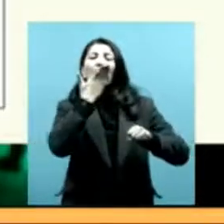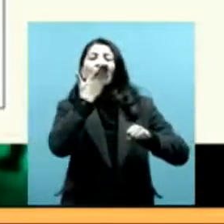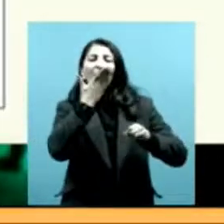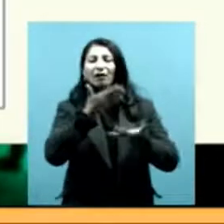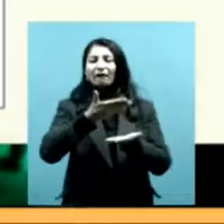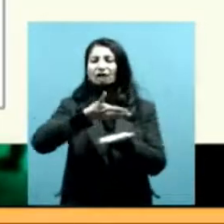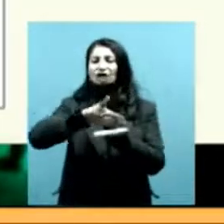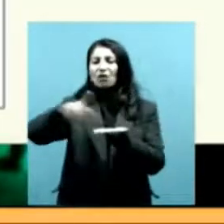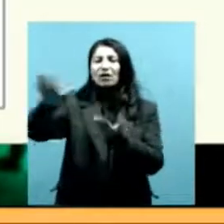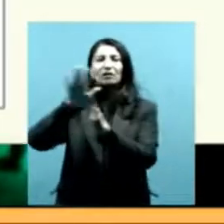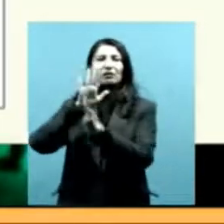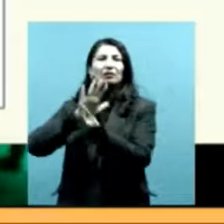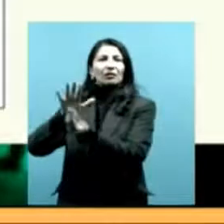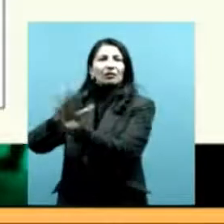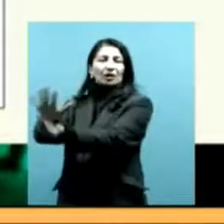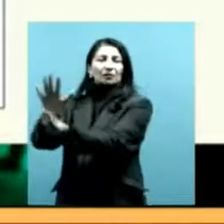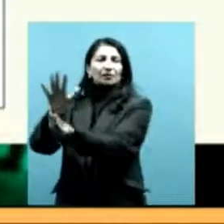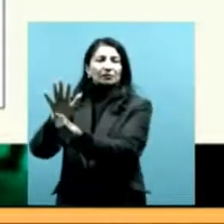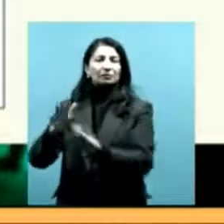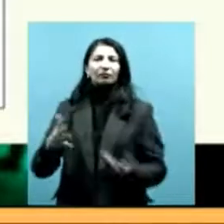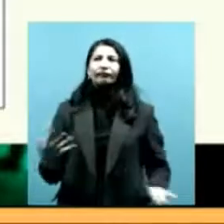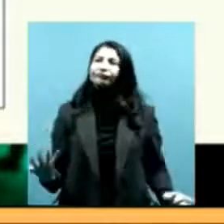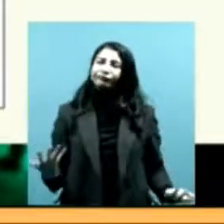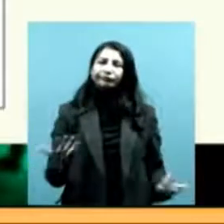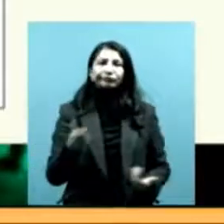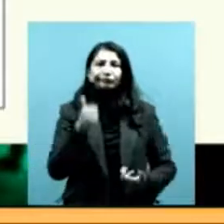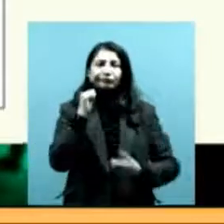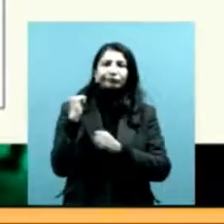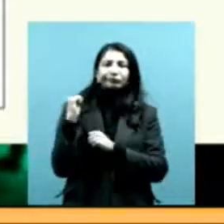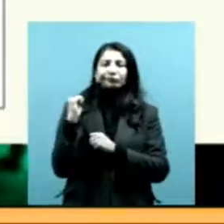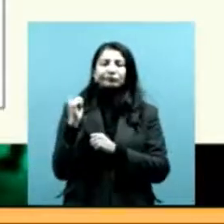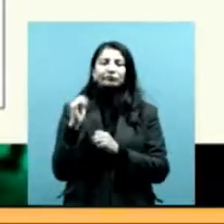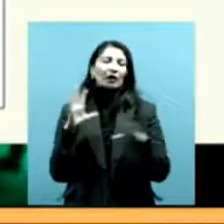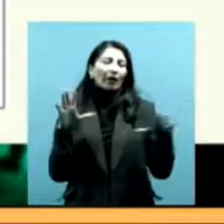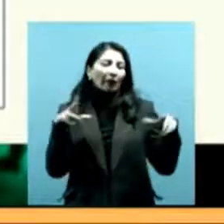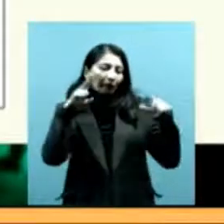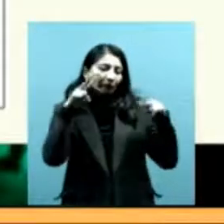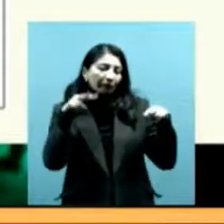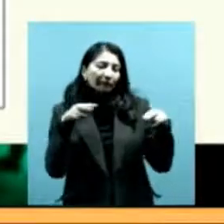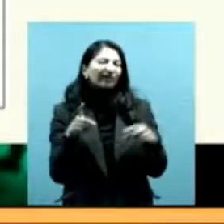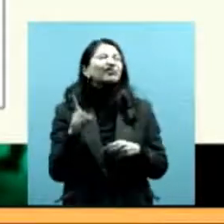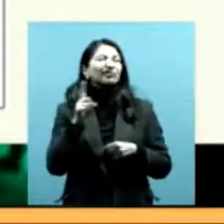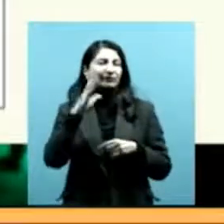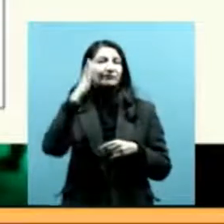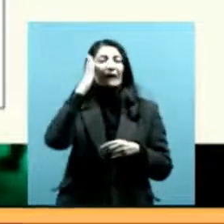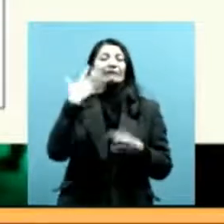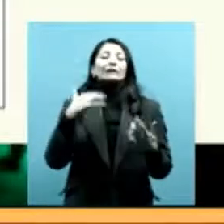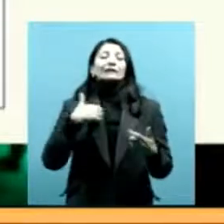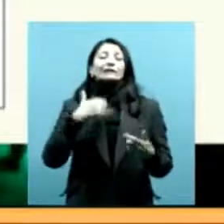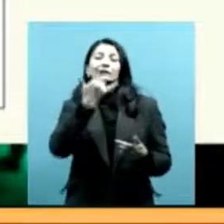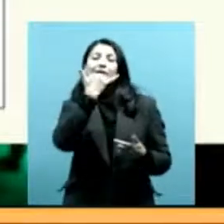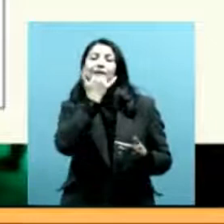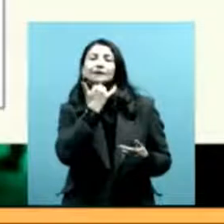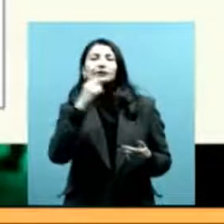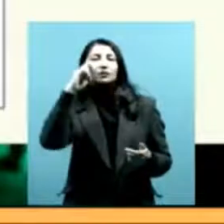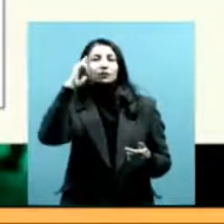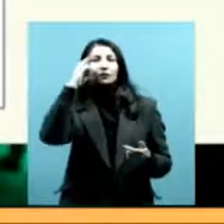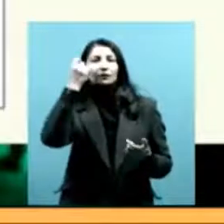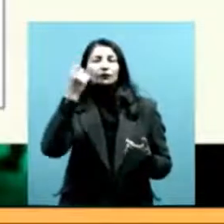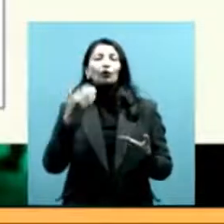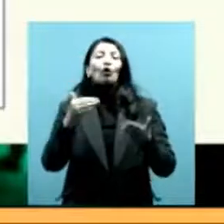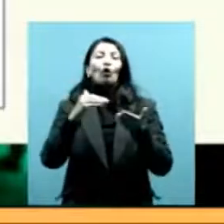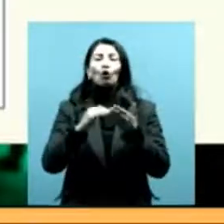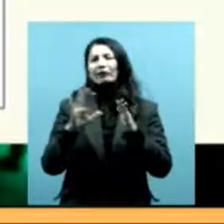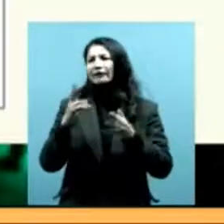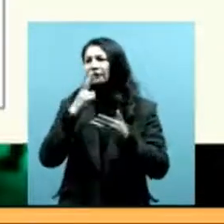desalojo diez años después el gobierno reconoce que no estuvo muy bien hecho el desalojo y les devuelve las tierras a los